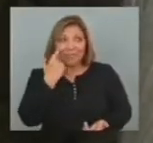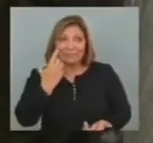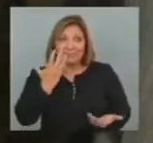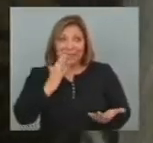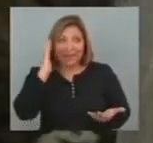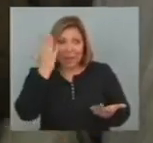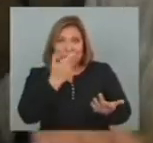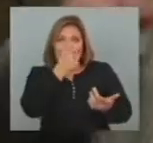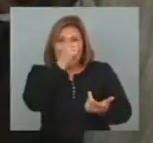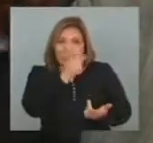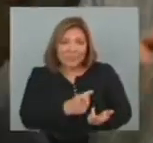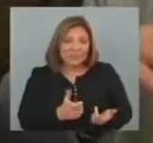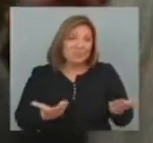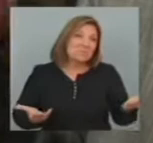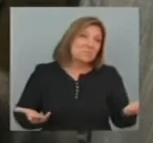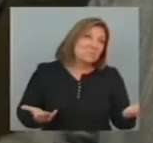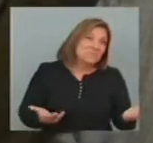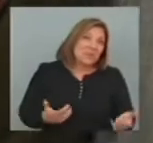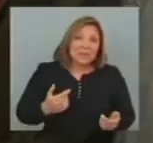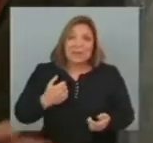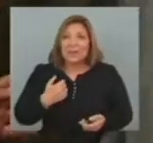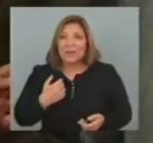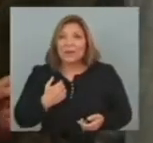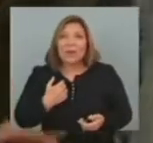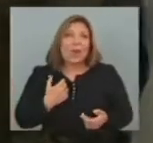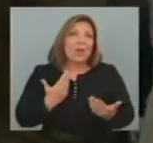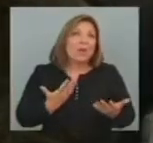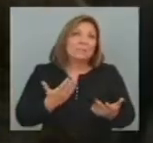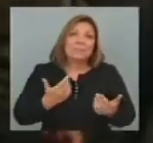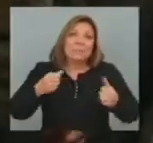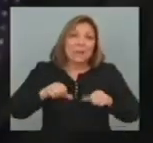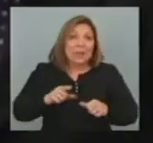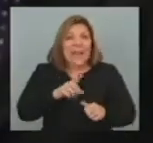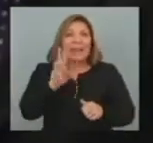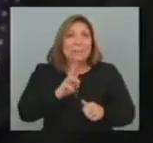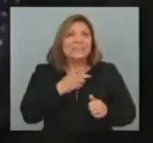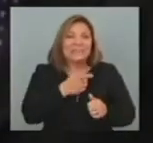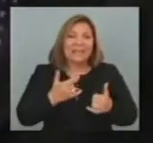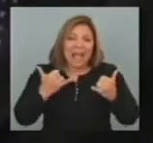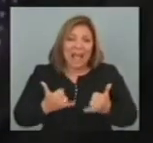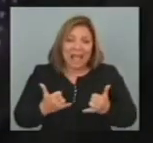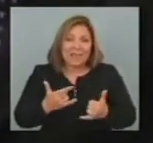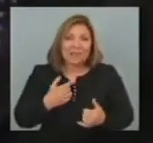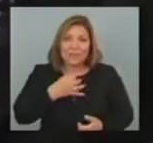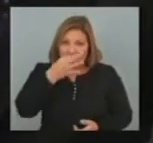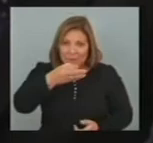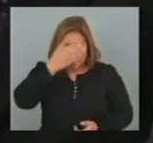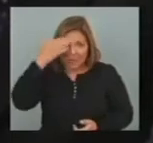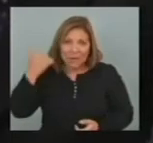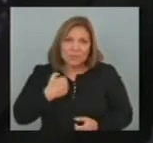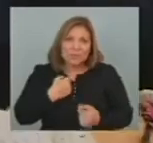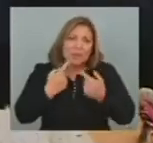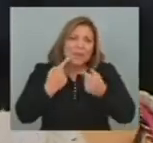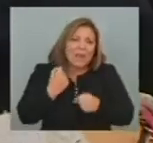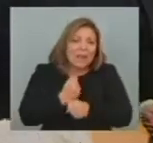De alguien Que está Más allá Del bien Y del mal Y que nos Representa a todos Páez Vilaró Se confesó Como un Hacedor de